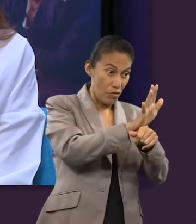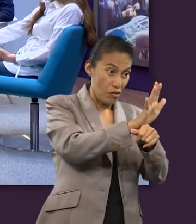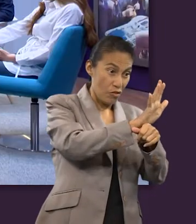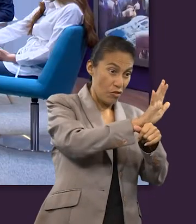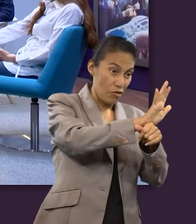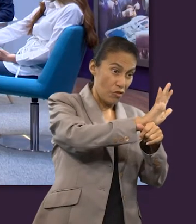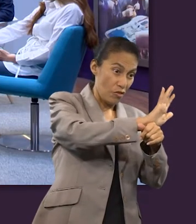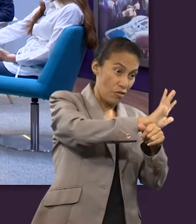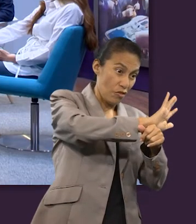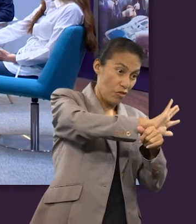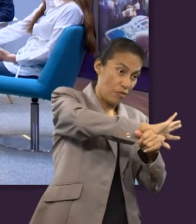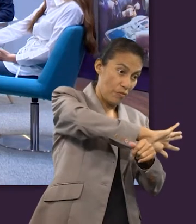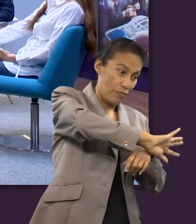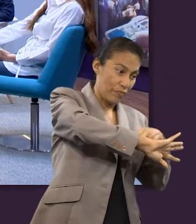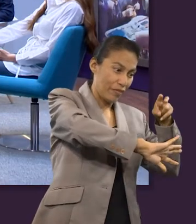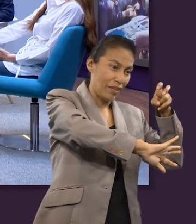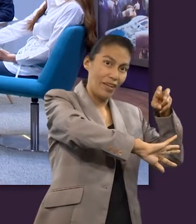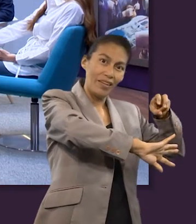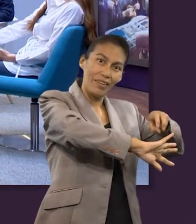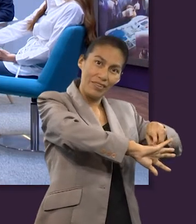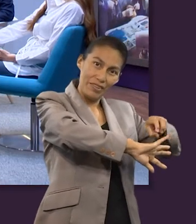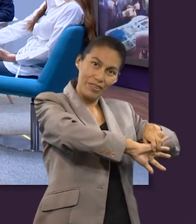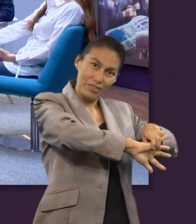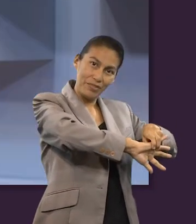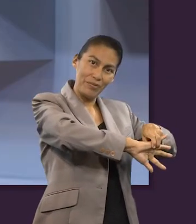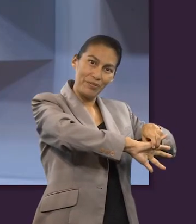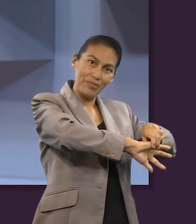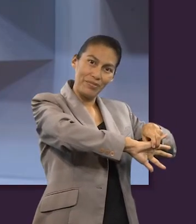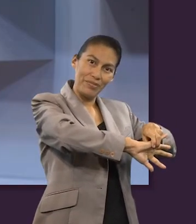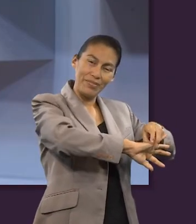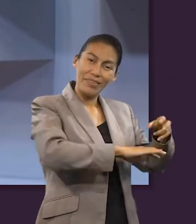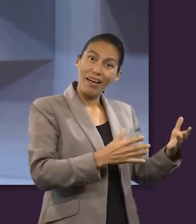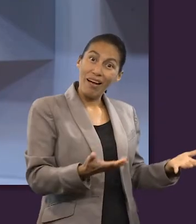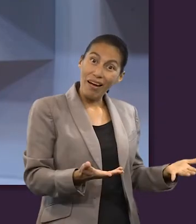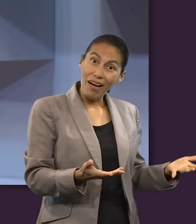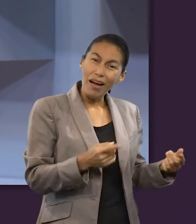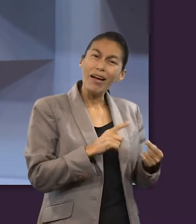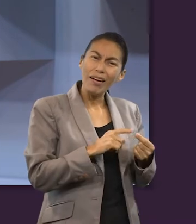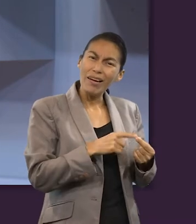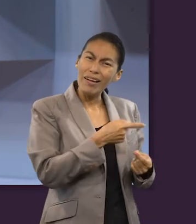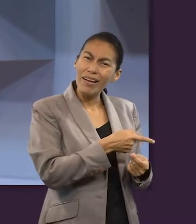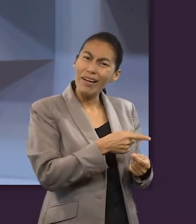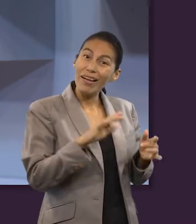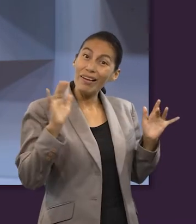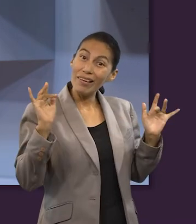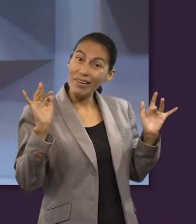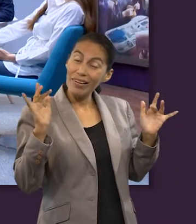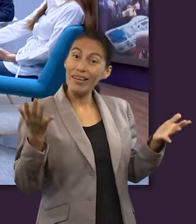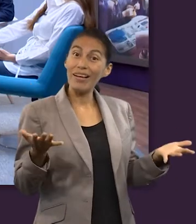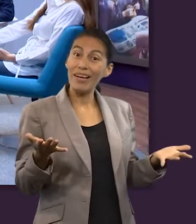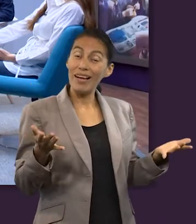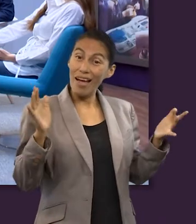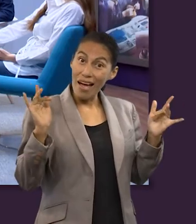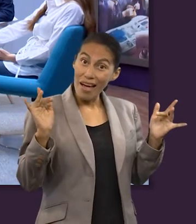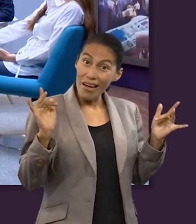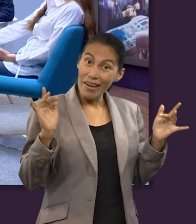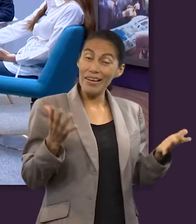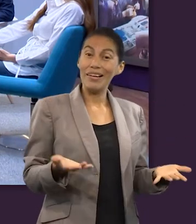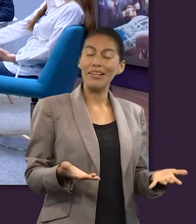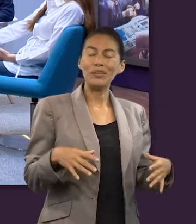removió la piedra y se sentó sobre ella. ¿Quién puedes ver que estaba también ahí interviniendo? Un ángel.